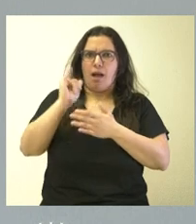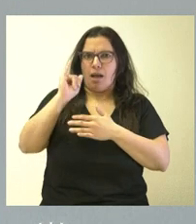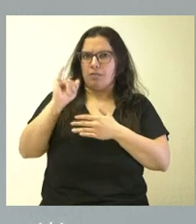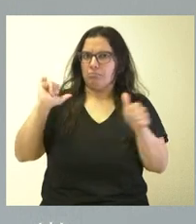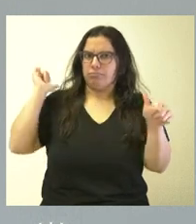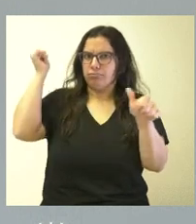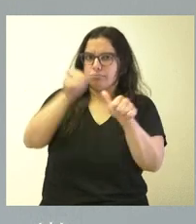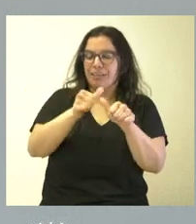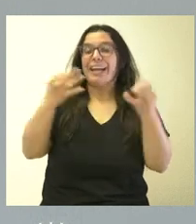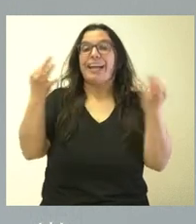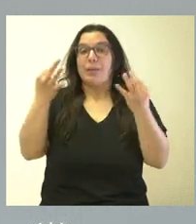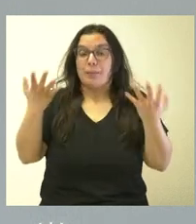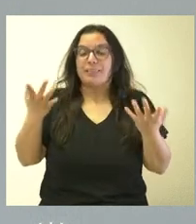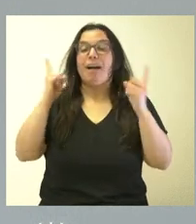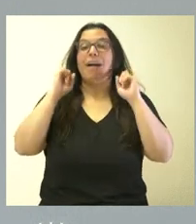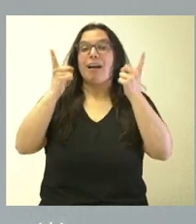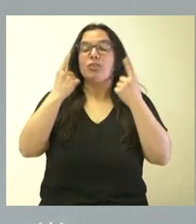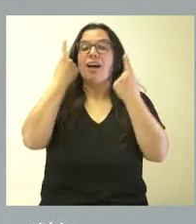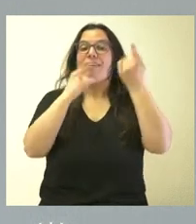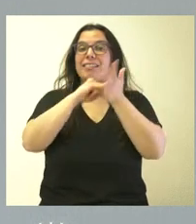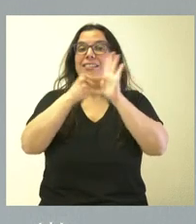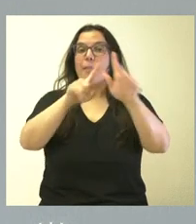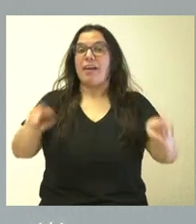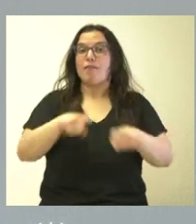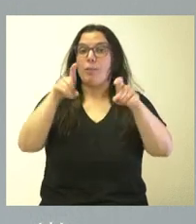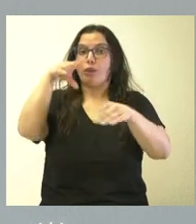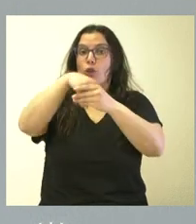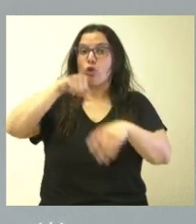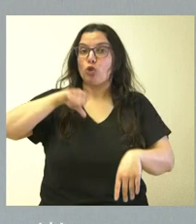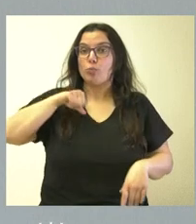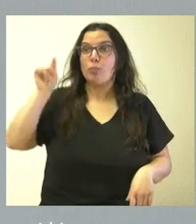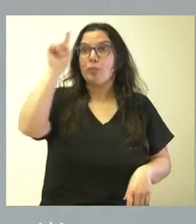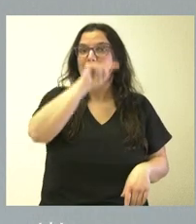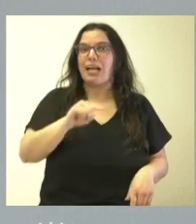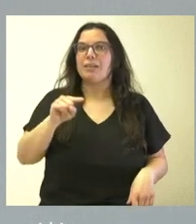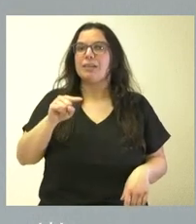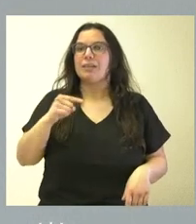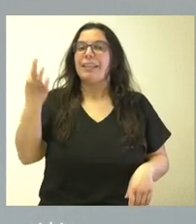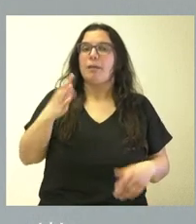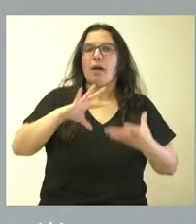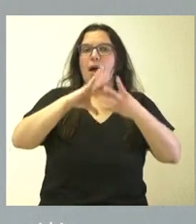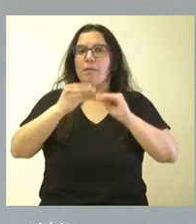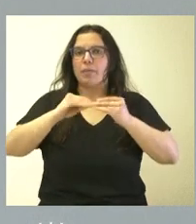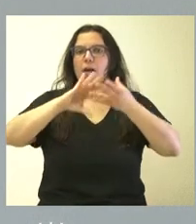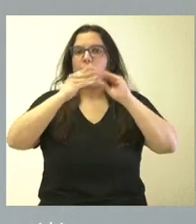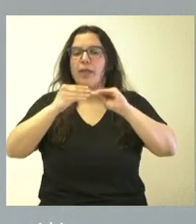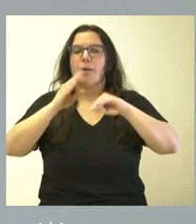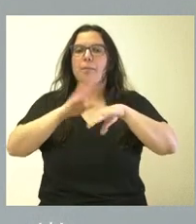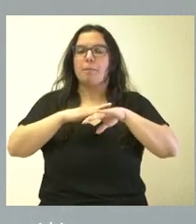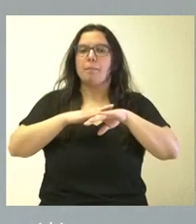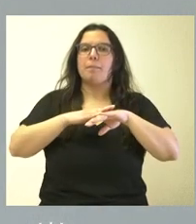Que en algunos casos estos sistemas informáticos de los hospitales tienen que ser continuamente adaptados para garantizar su